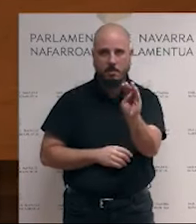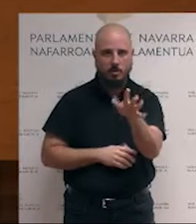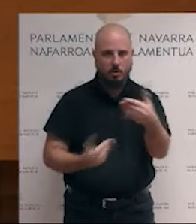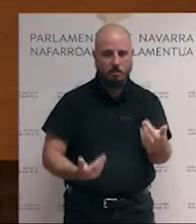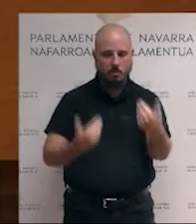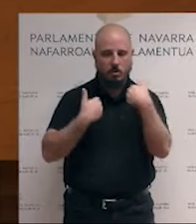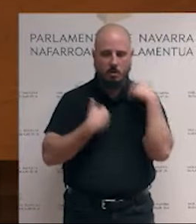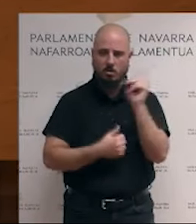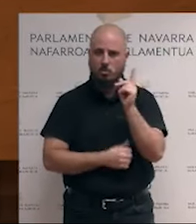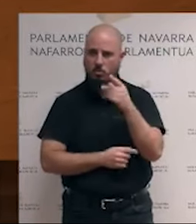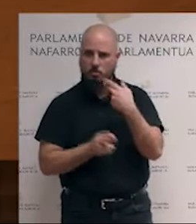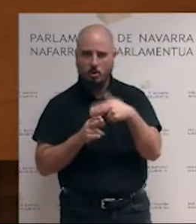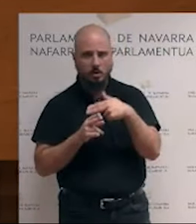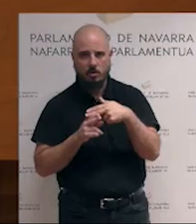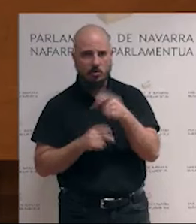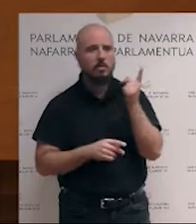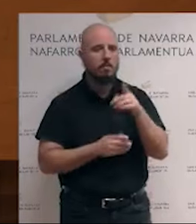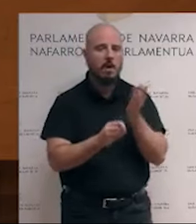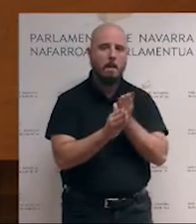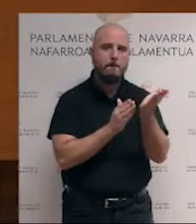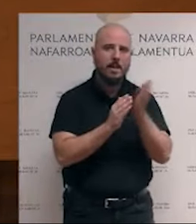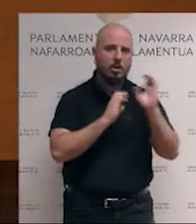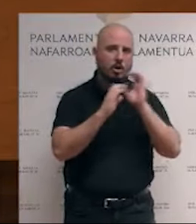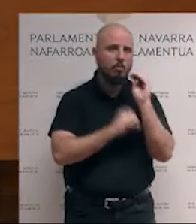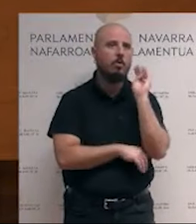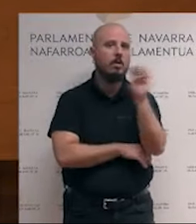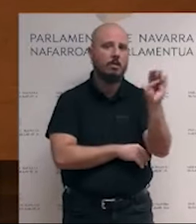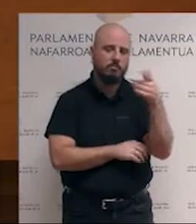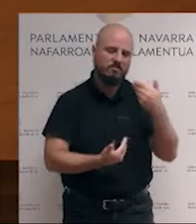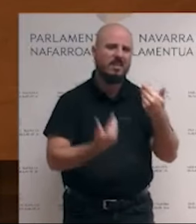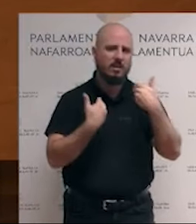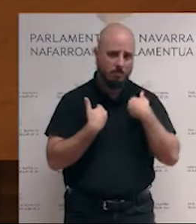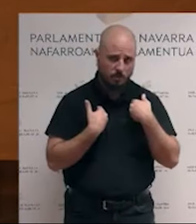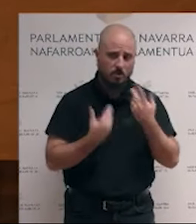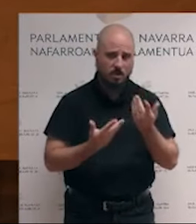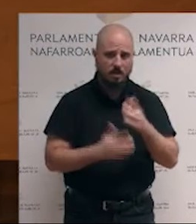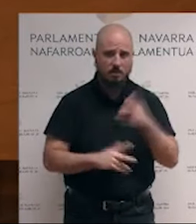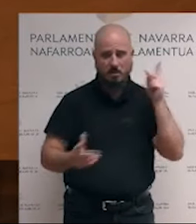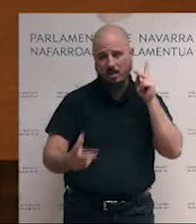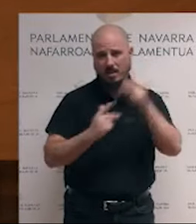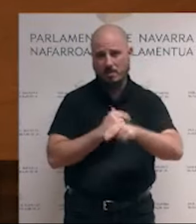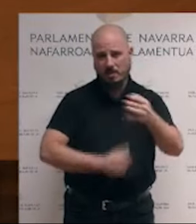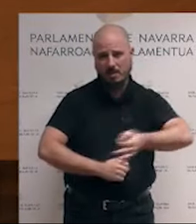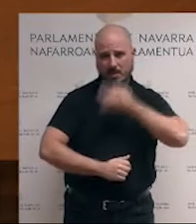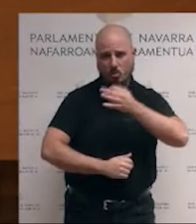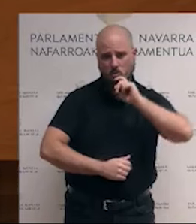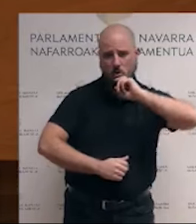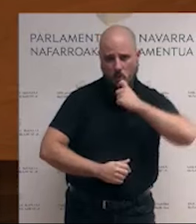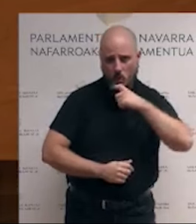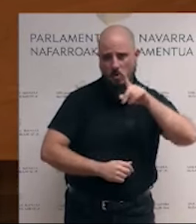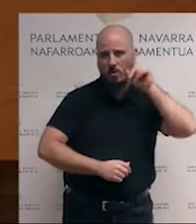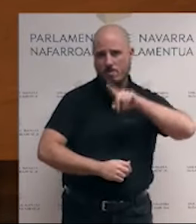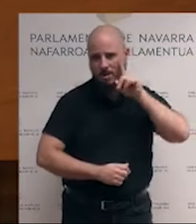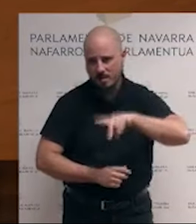política, también a los medios de comunicación, para intentar evitar difundir discursos de odio, bulos